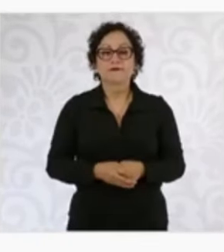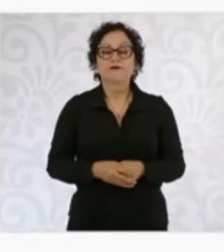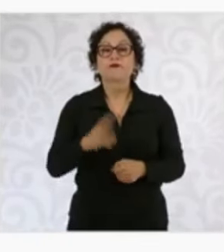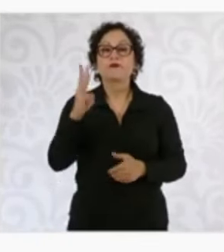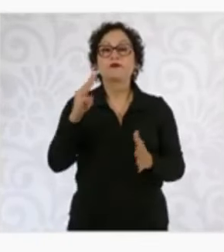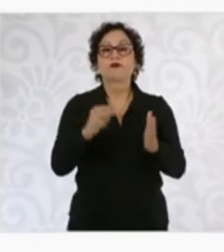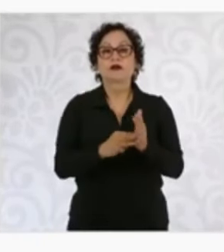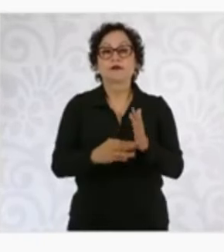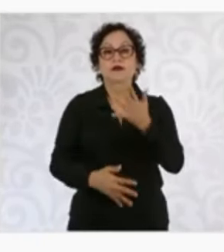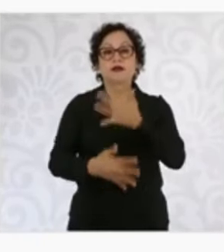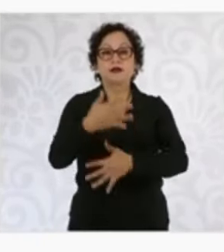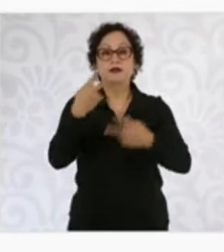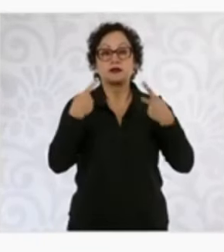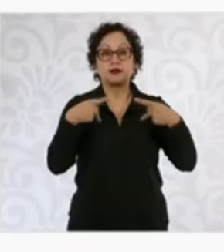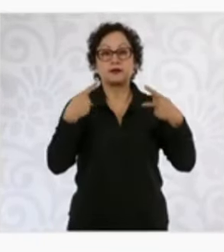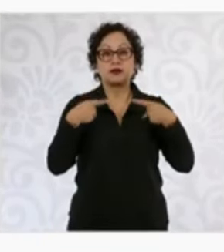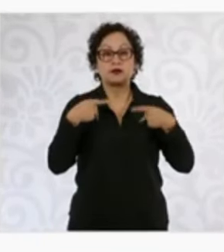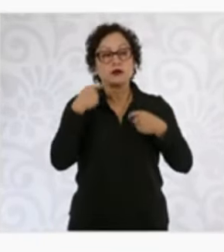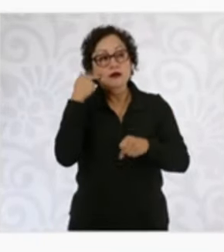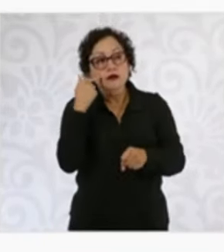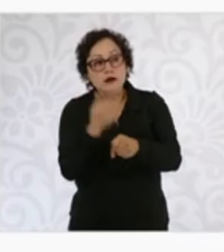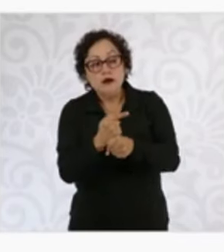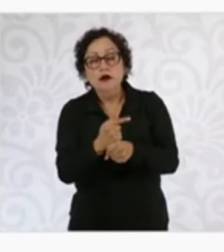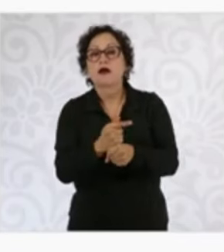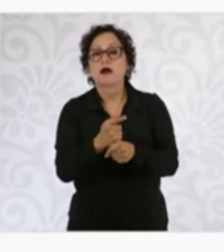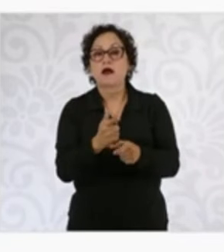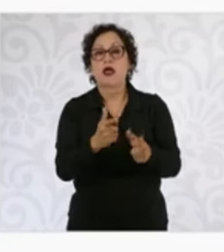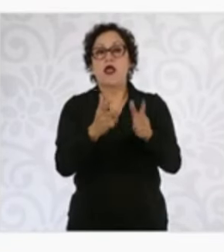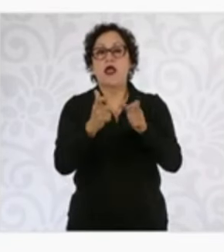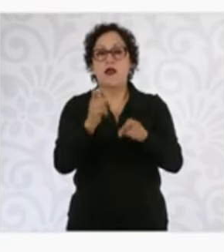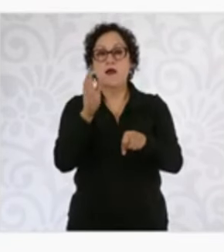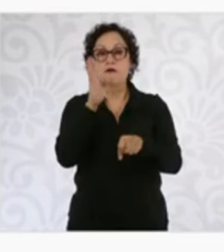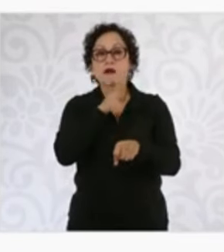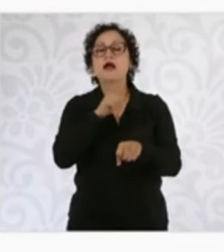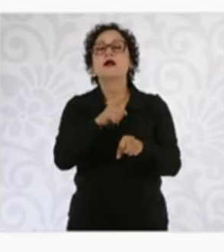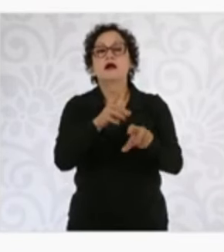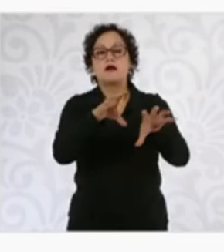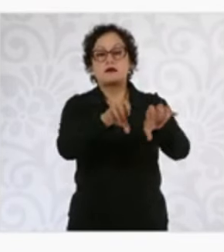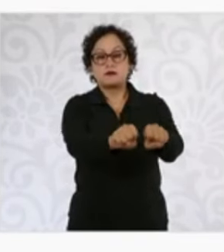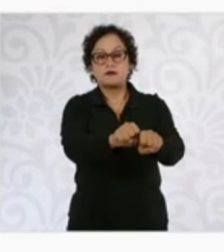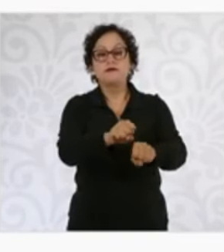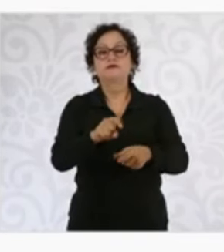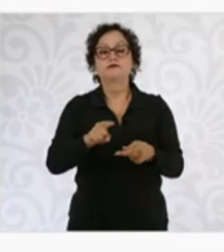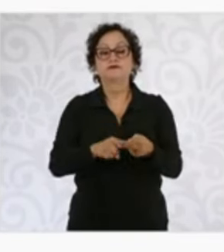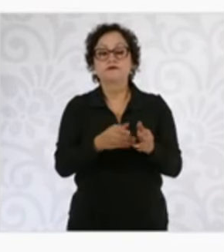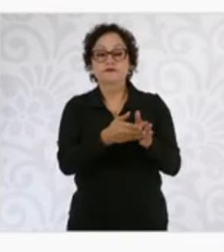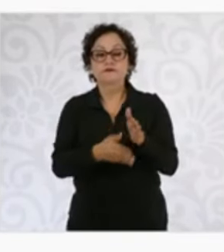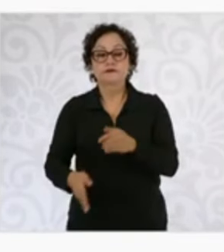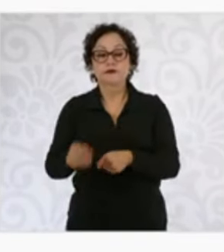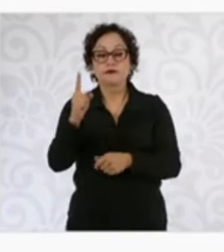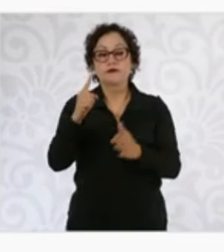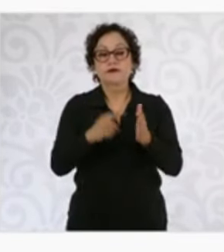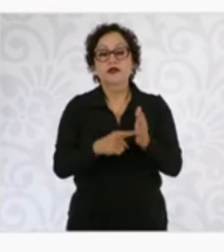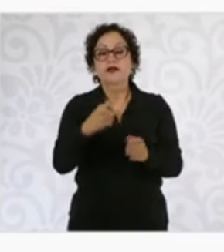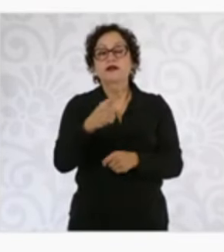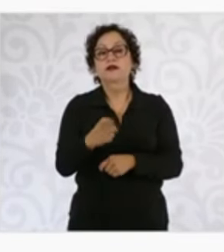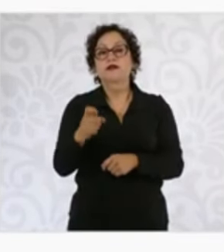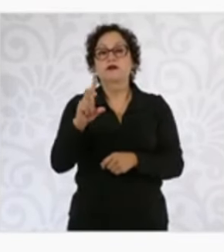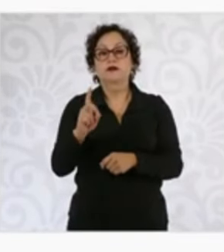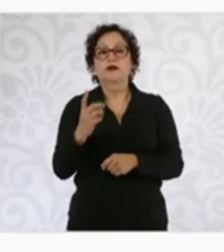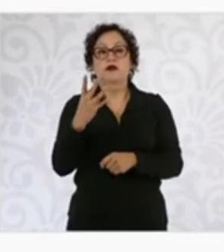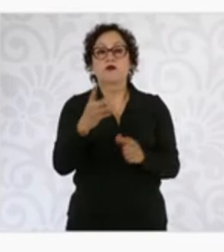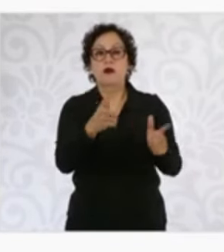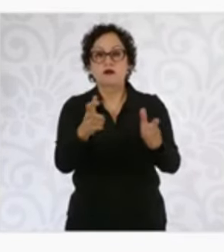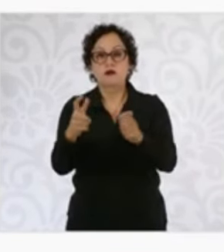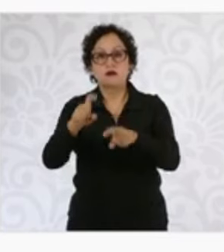15 personas por delitos de alto impacto. En este periodo se aseguraron 1 mil 334 armas de fuego y 42